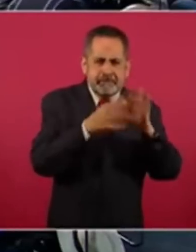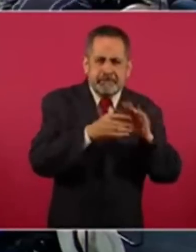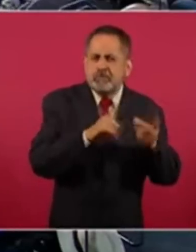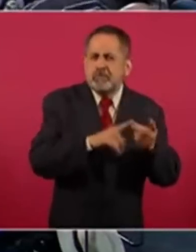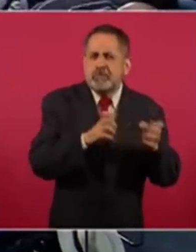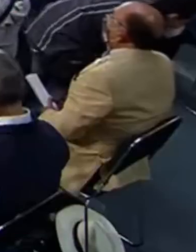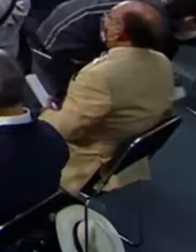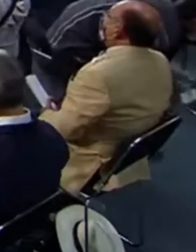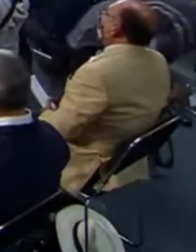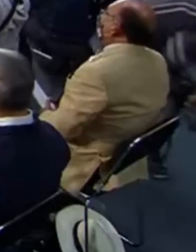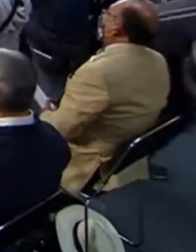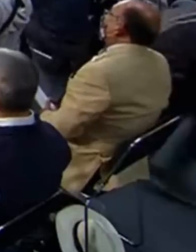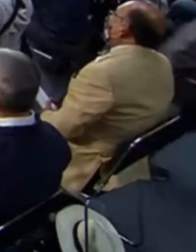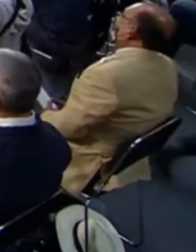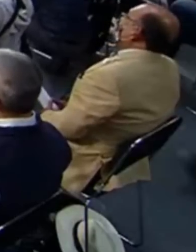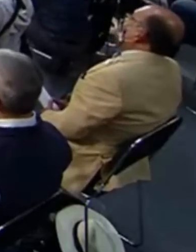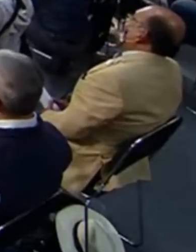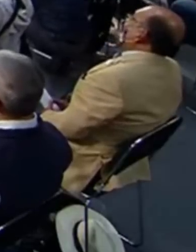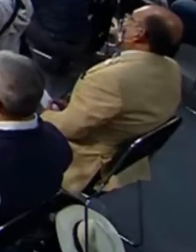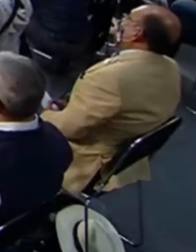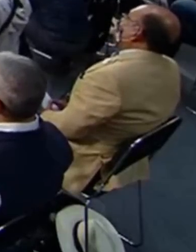Canal 11.